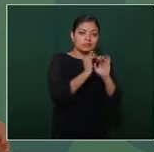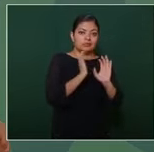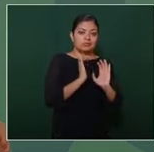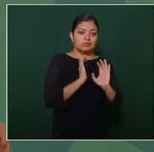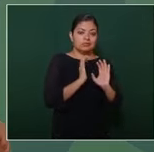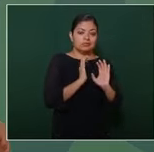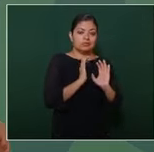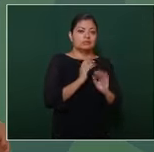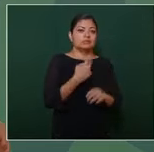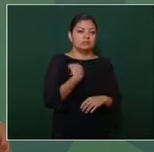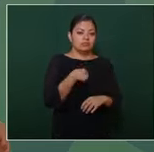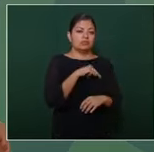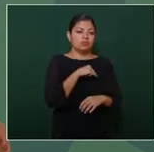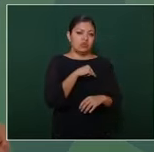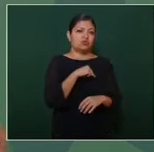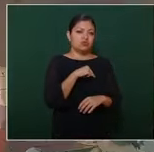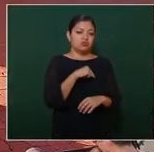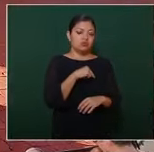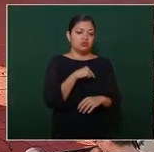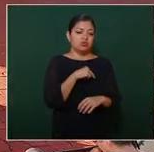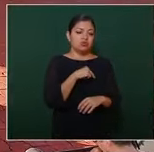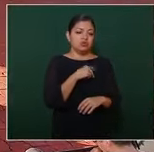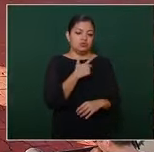a nosotros nos gustaría mucho